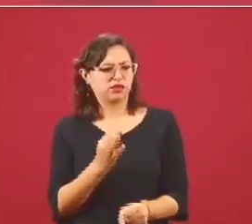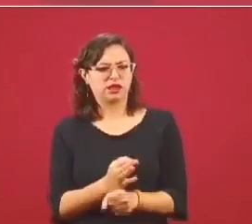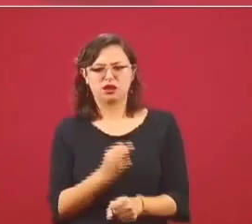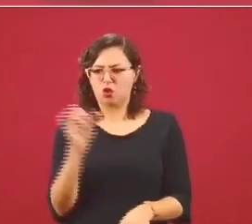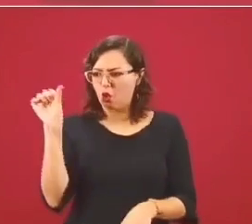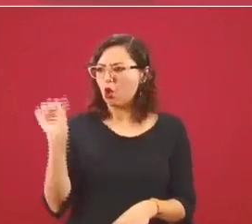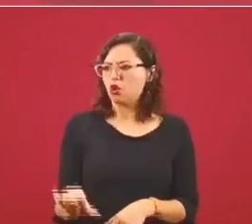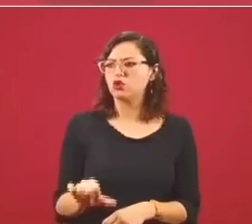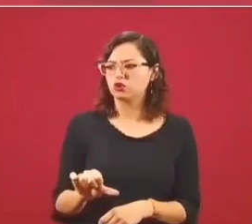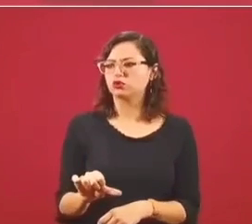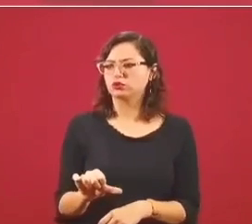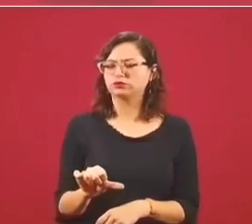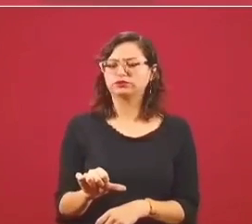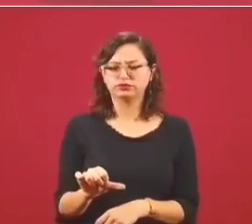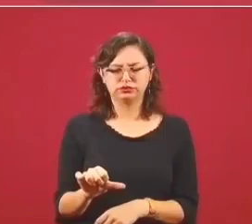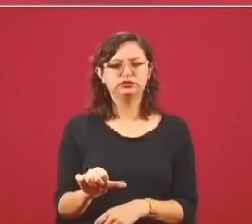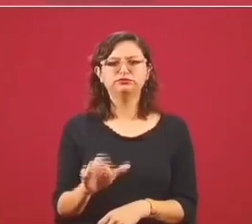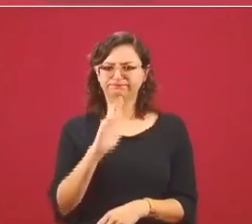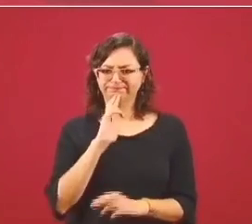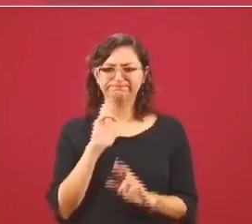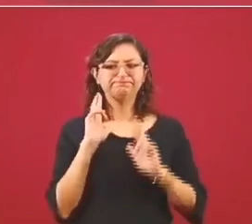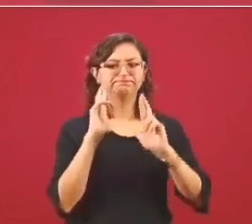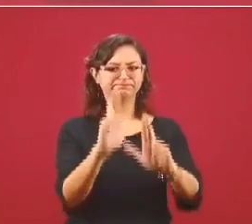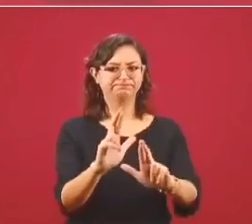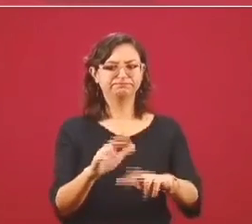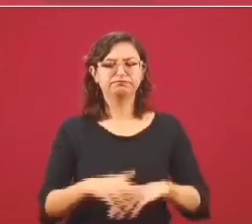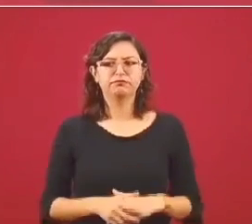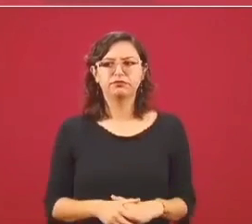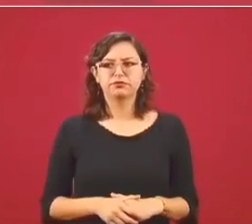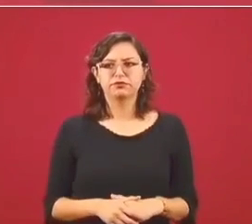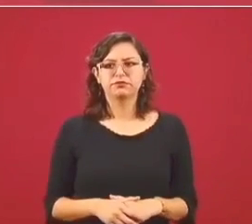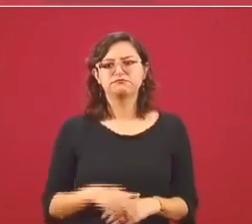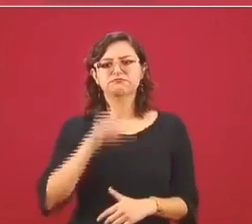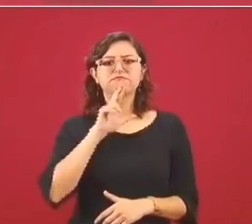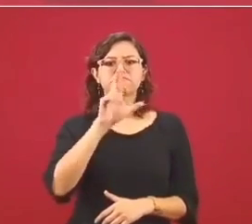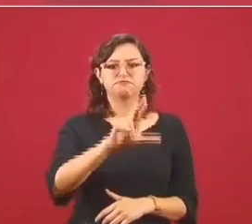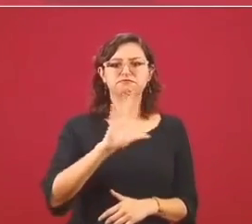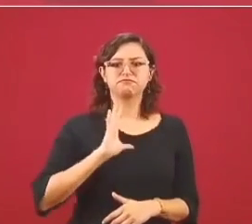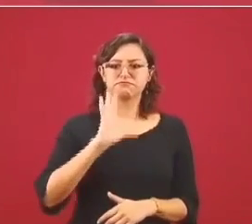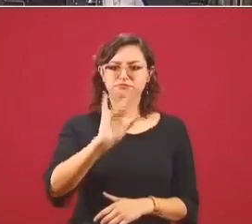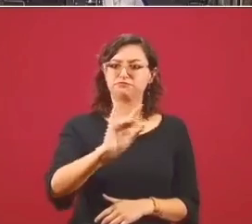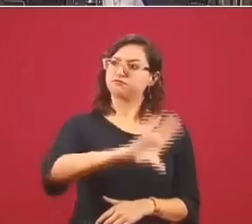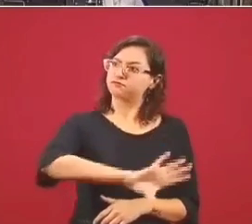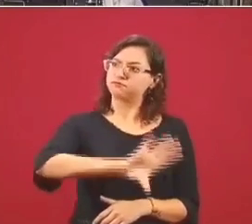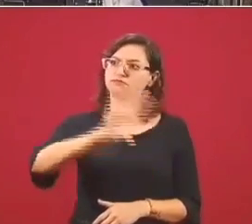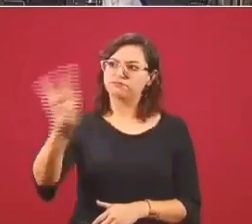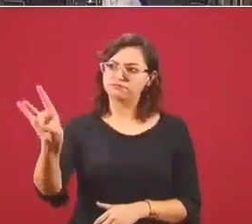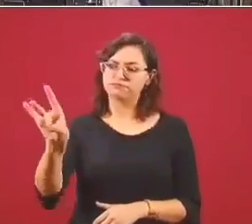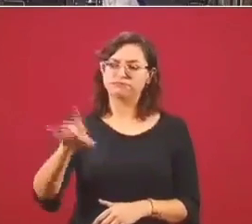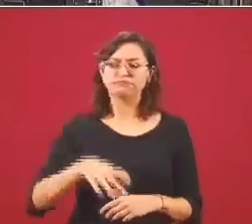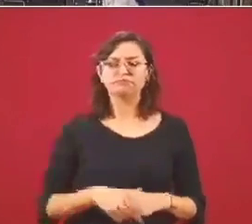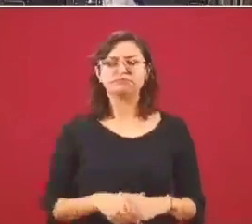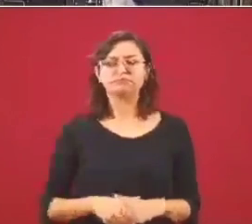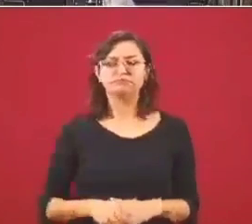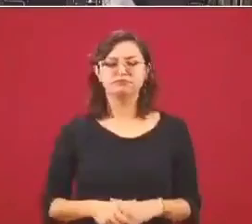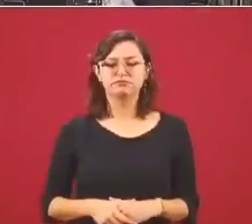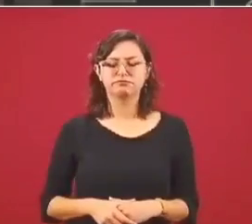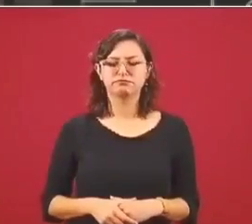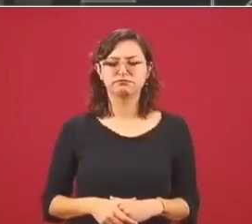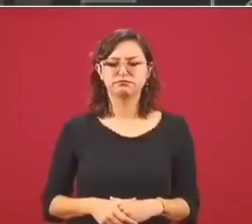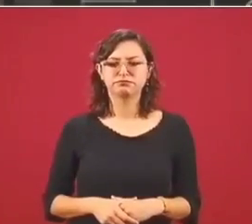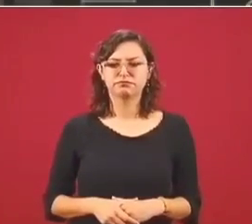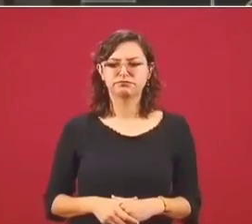vas a tener una respuesta para que tú se la transmitas al dueño de